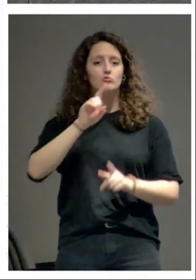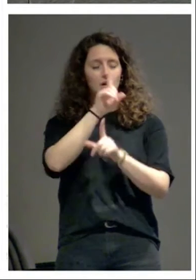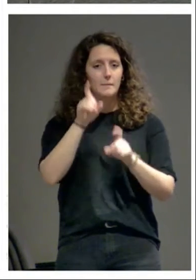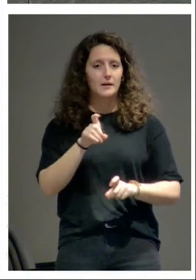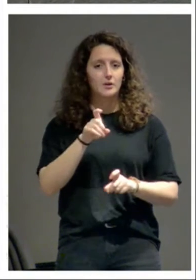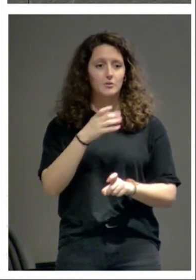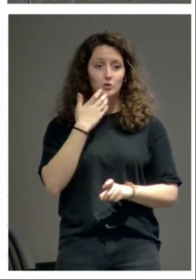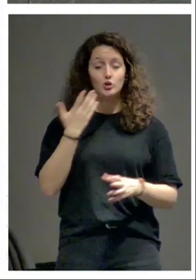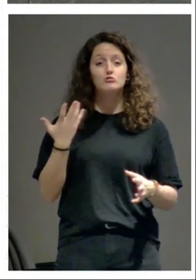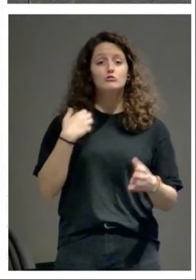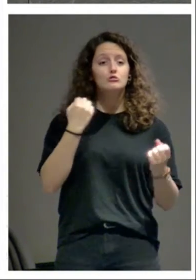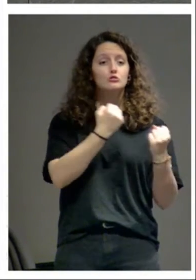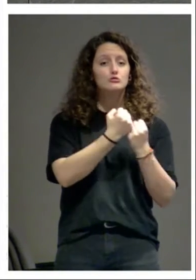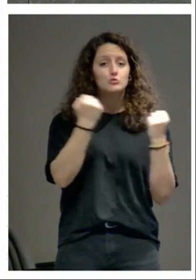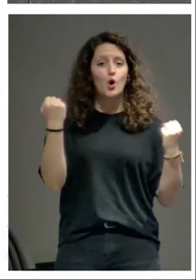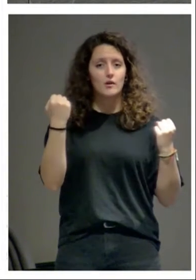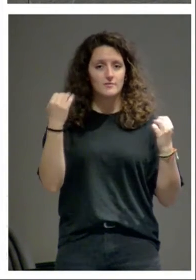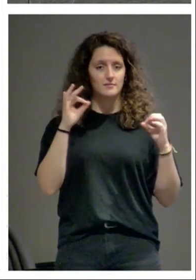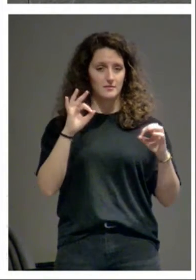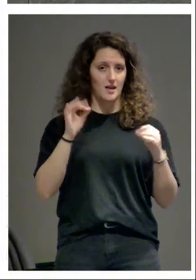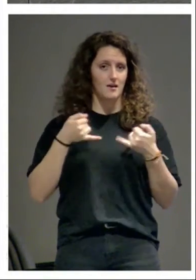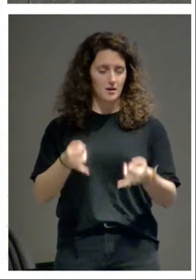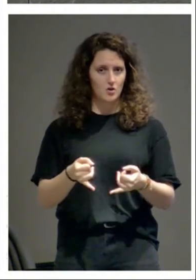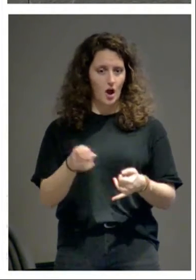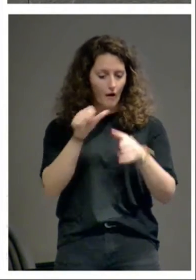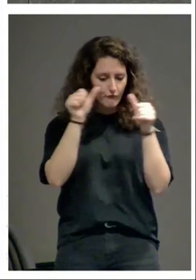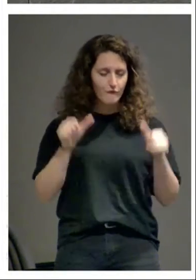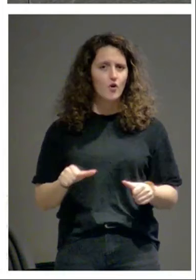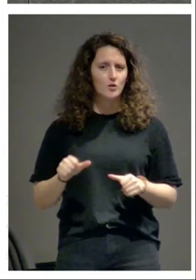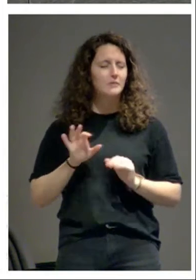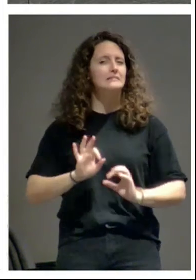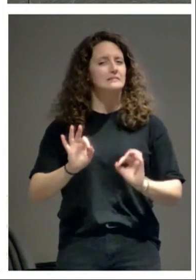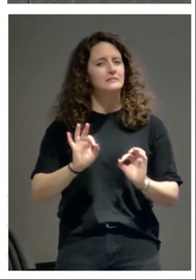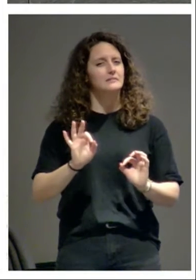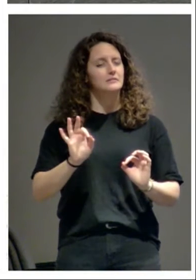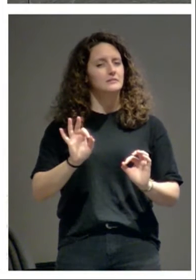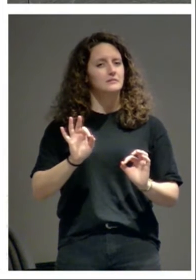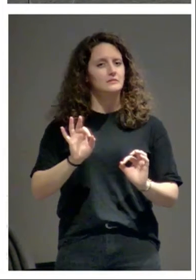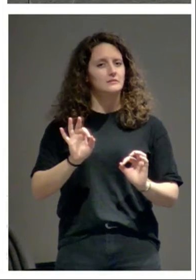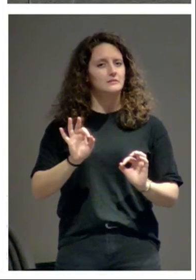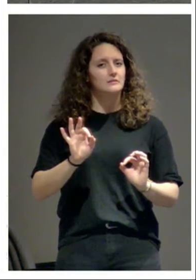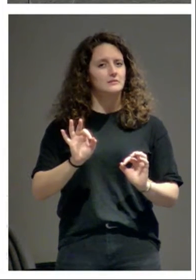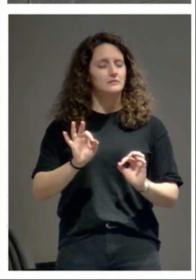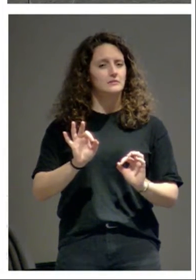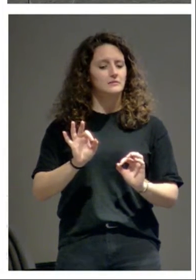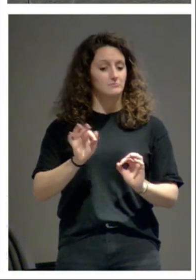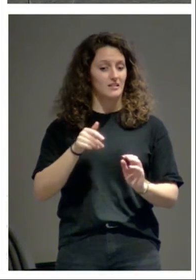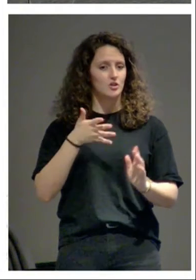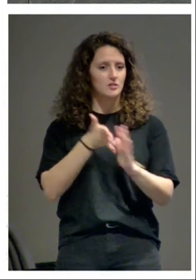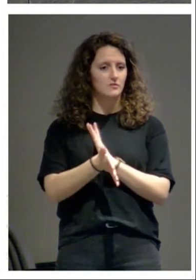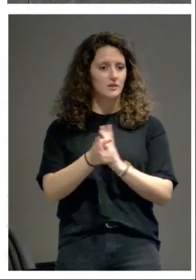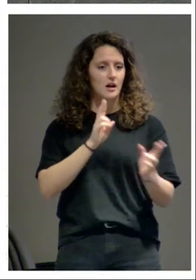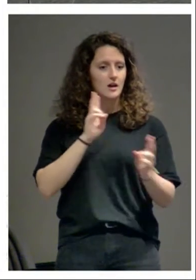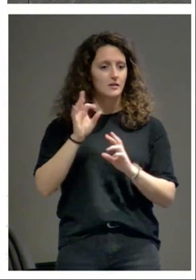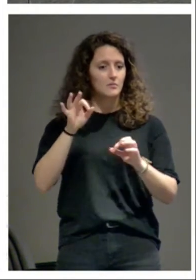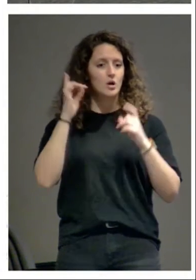Torres del Río la forma tan peculiar que tiene Torres del Río responde a una